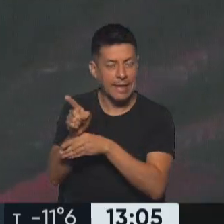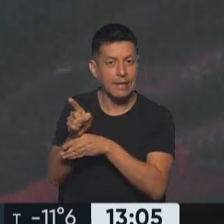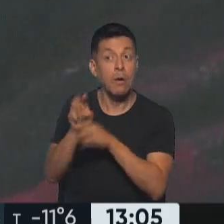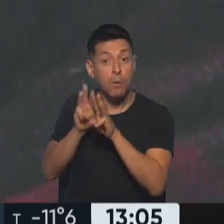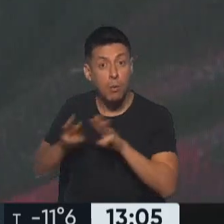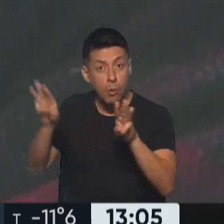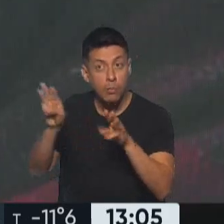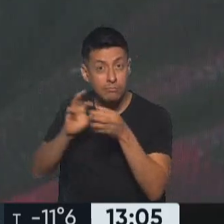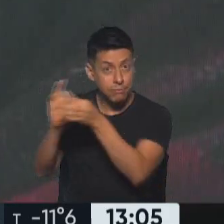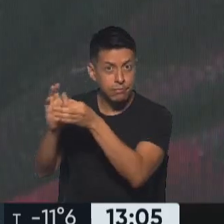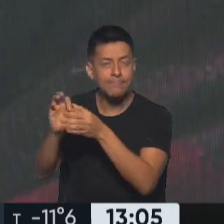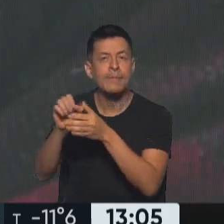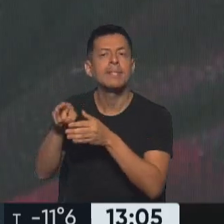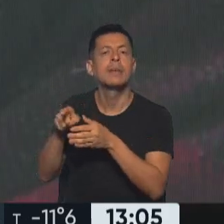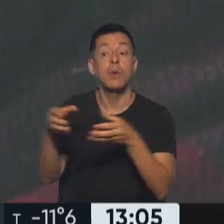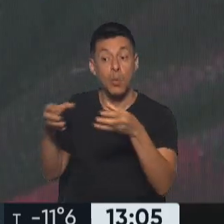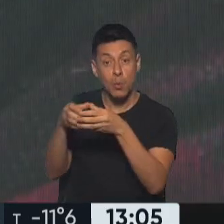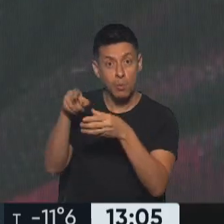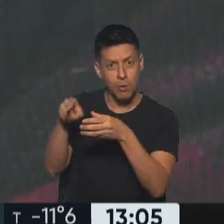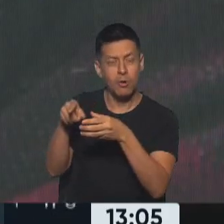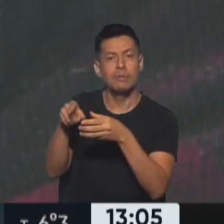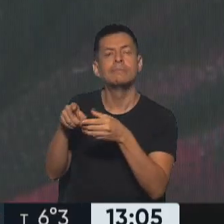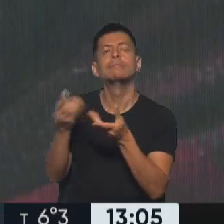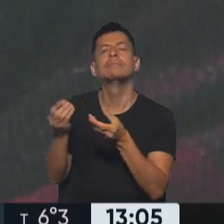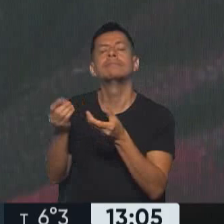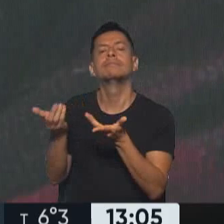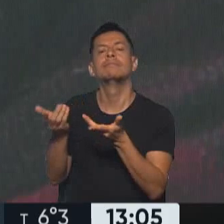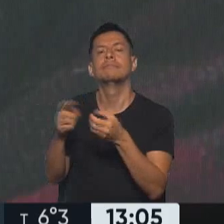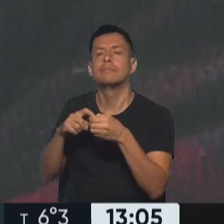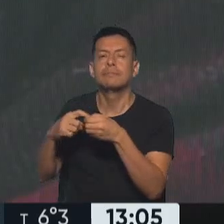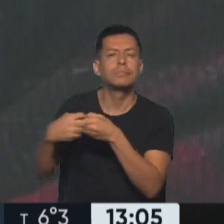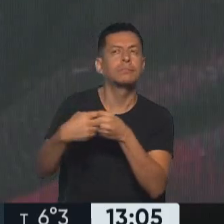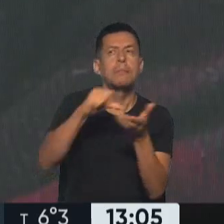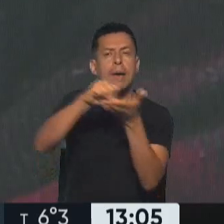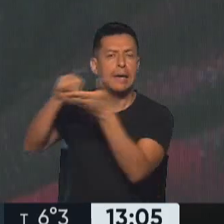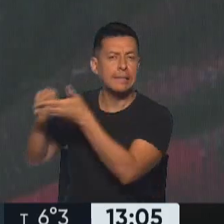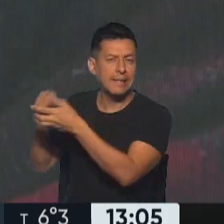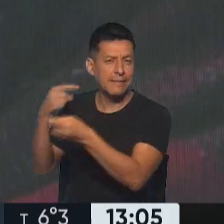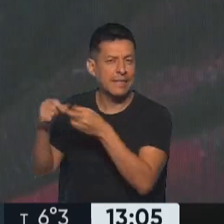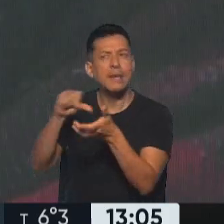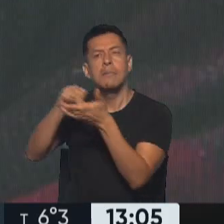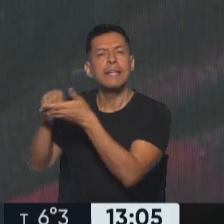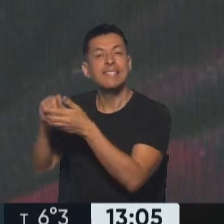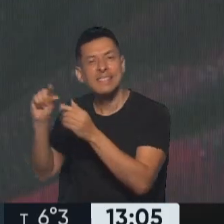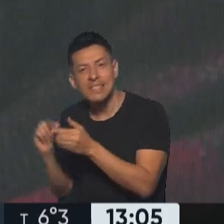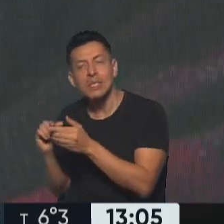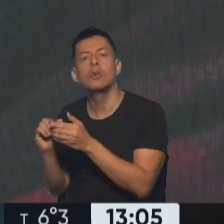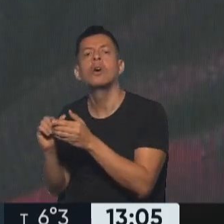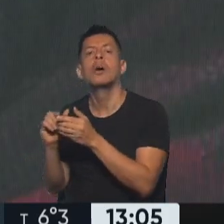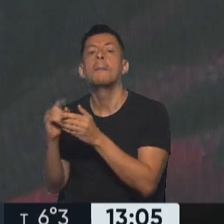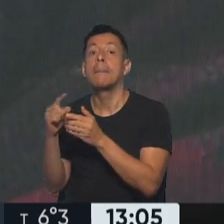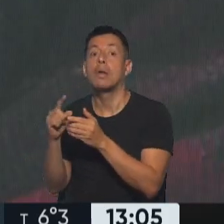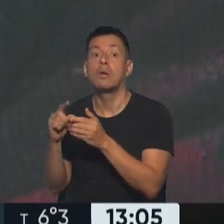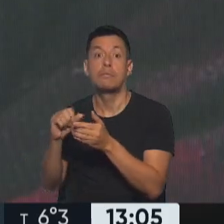Naciones Unidas. Sabemos que este órgano está integrada, además de por otros países más pequeños, las principales